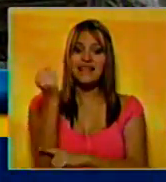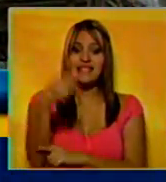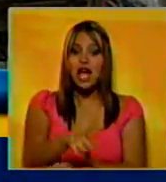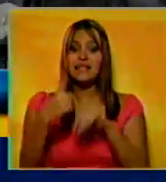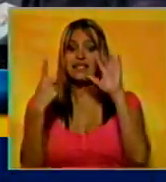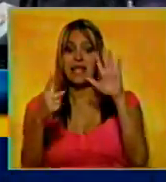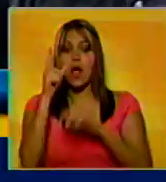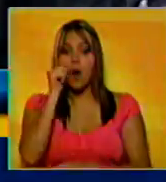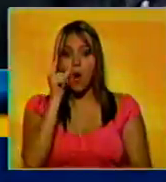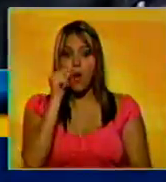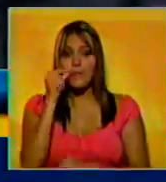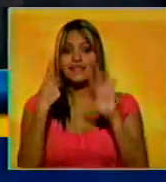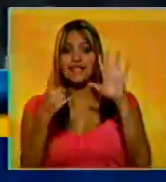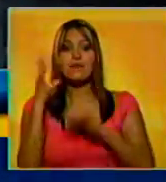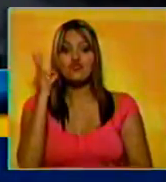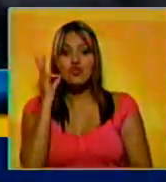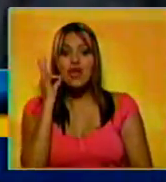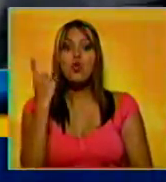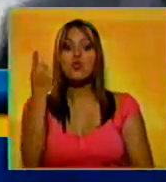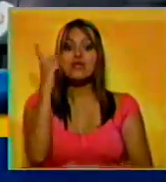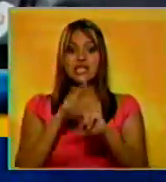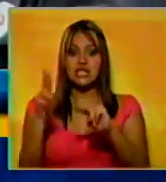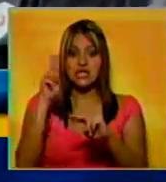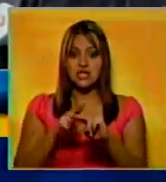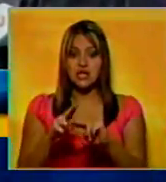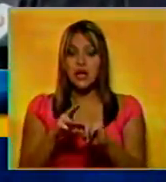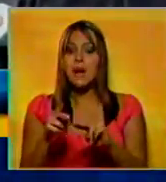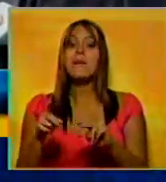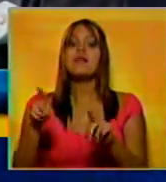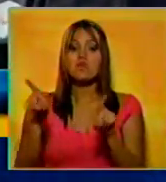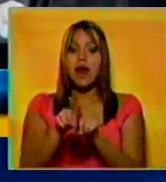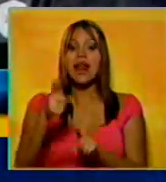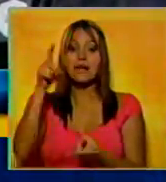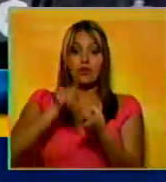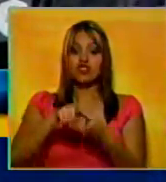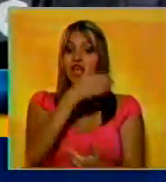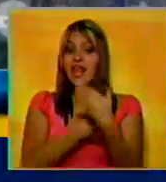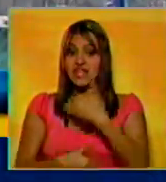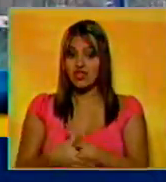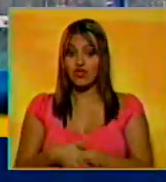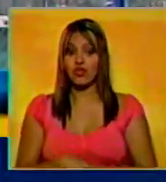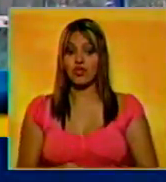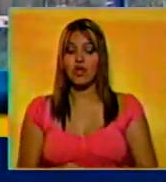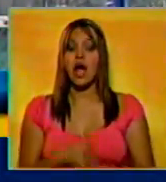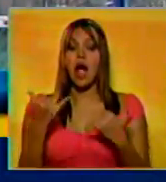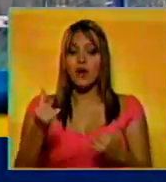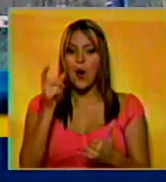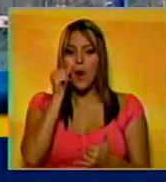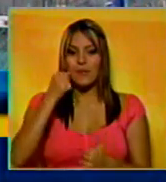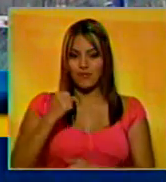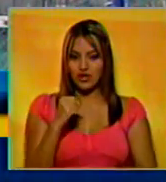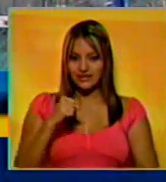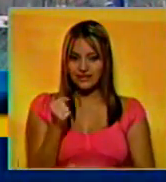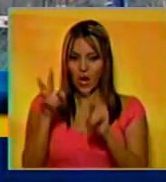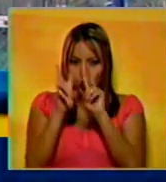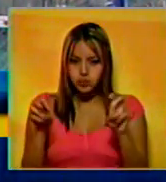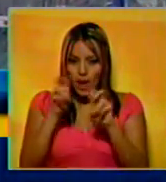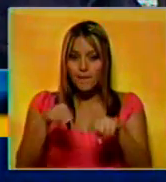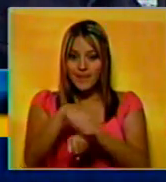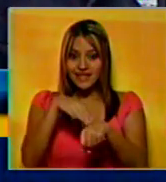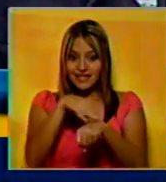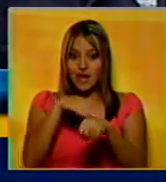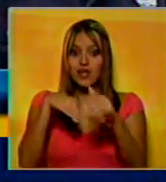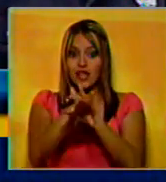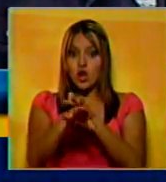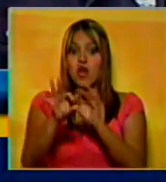6 hombres, 6 mujeres y un niño. Además, hirió a su esposa. Un funcionario del Ministerio Interior aseguró que los cuerpos